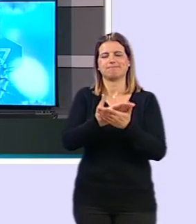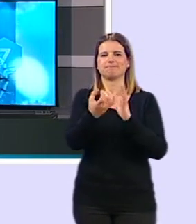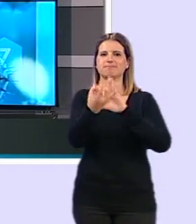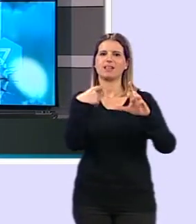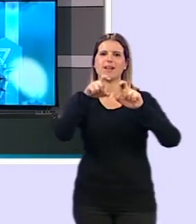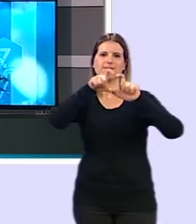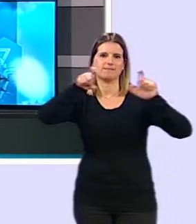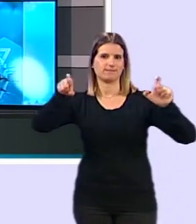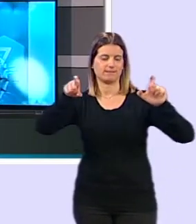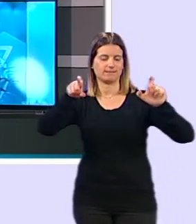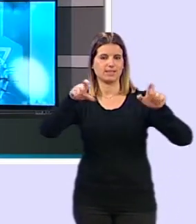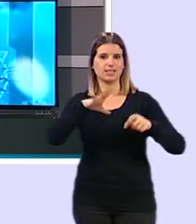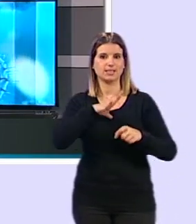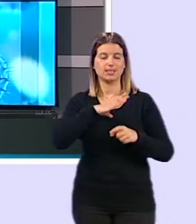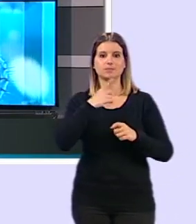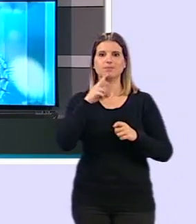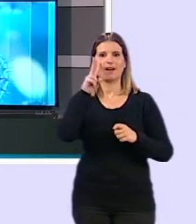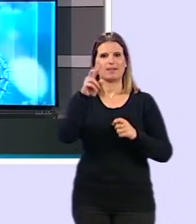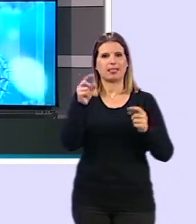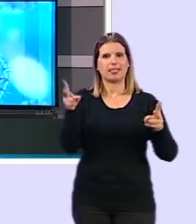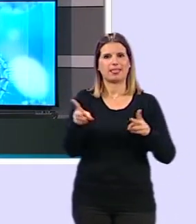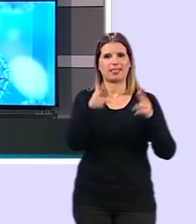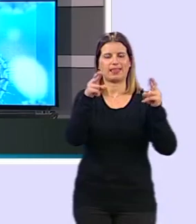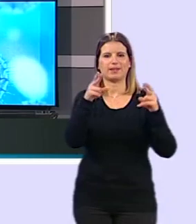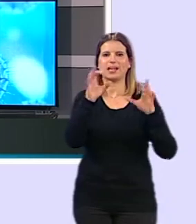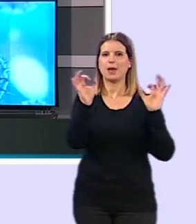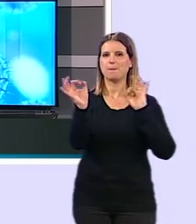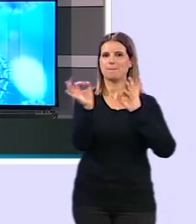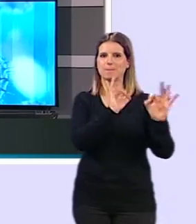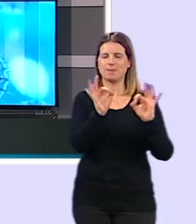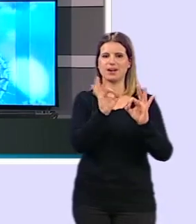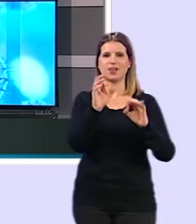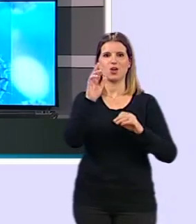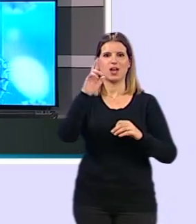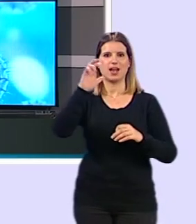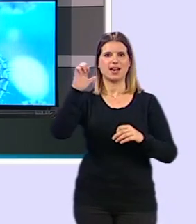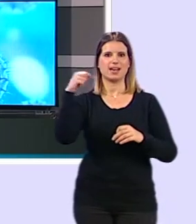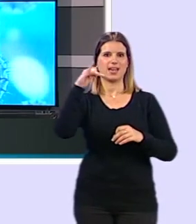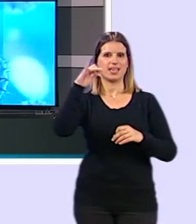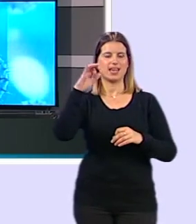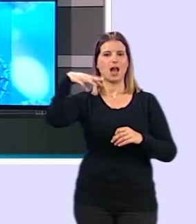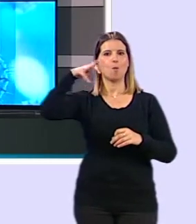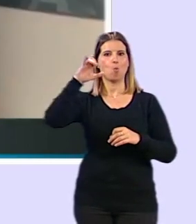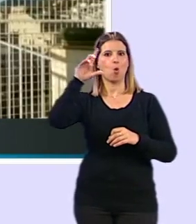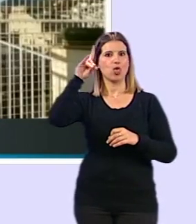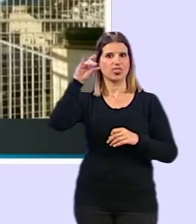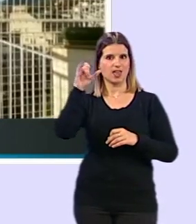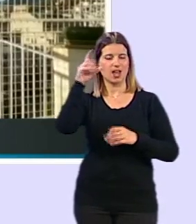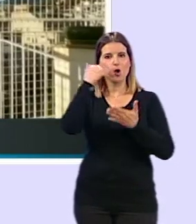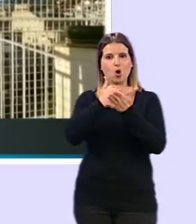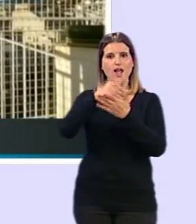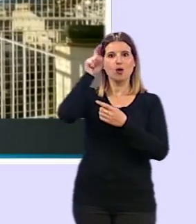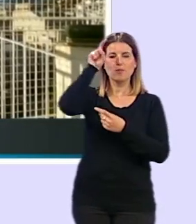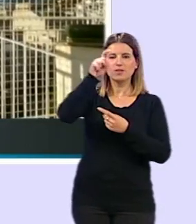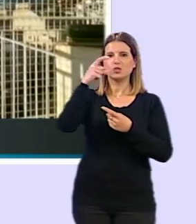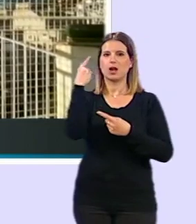en horizontal y vamos a ver un pedacito del que ha preparado Regina Mundi tanto profesores y profesoras de infantil primaria